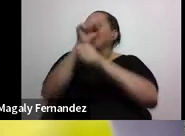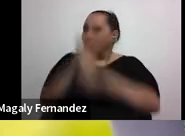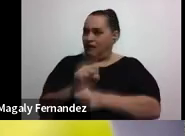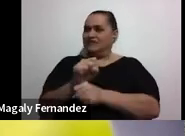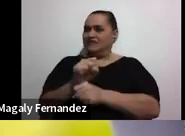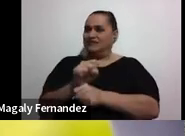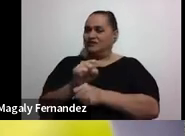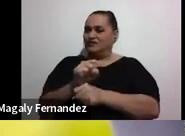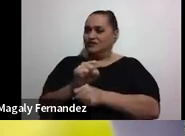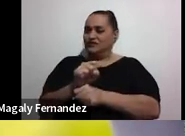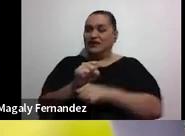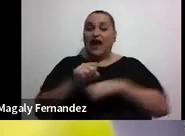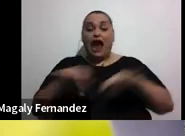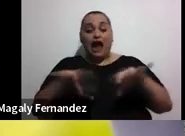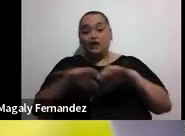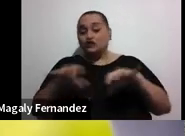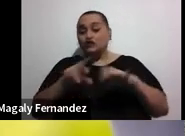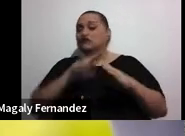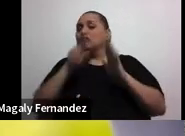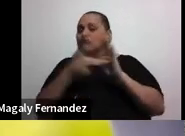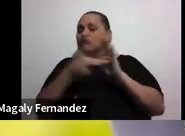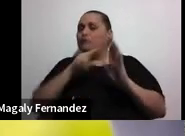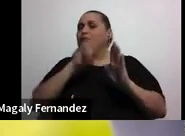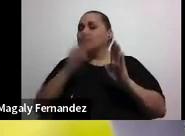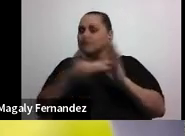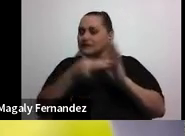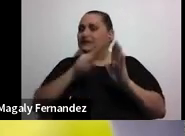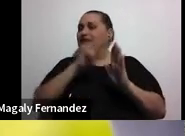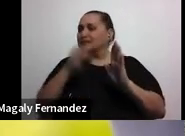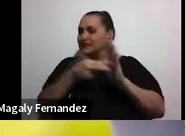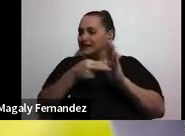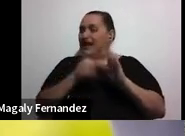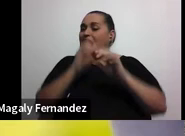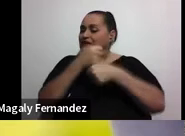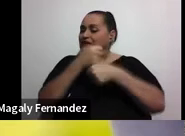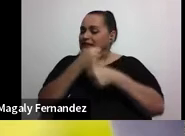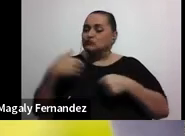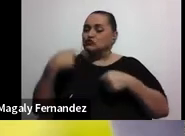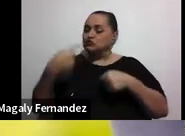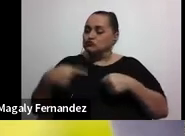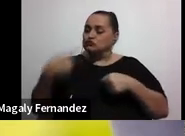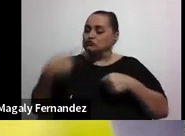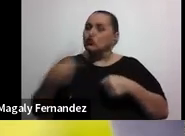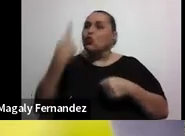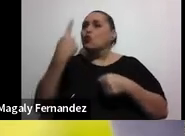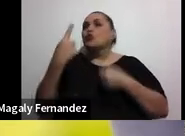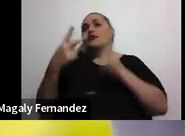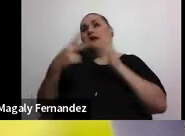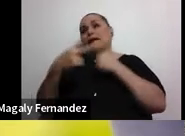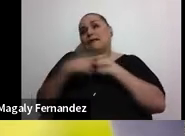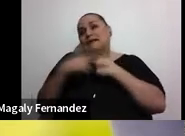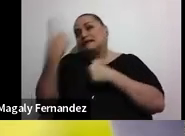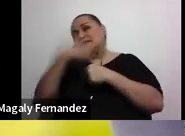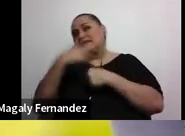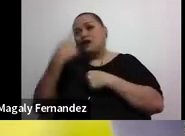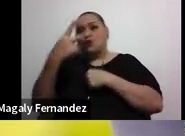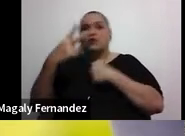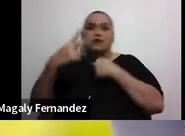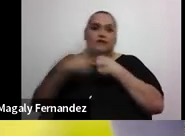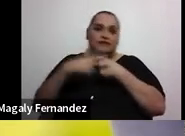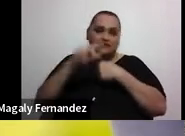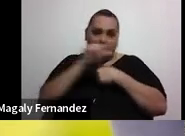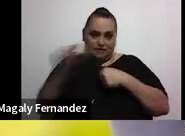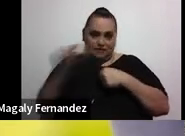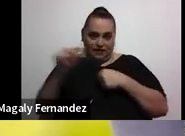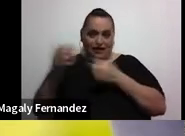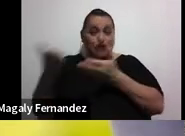son acciones que son repetitivas. Cosas que hacemos de forma constante una vez al día, una vez a la semana. Pero son cosas que nos